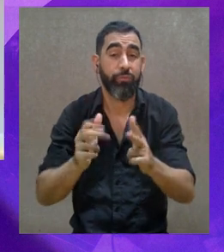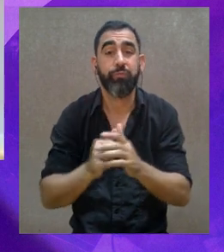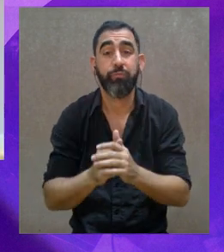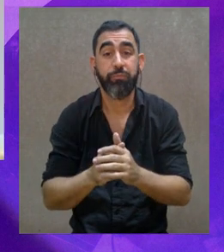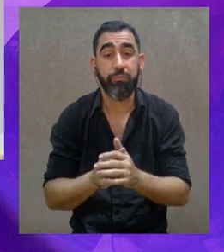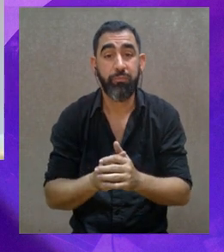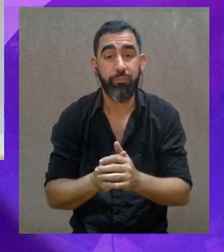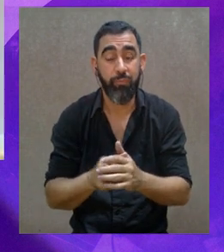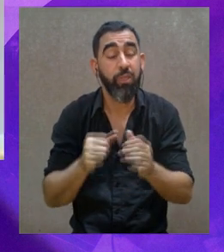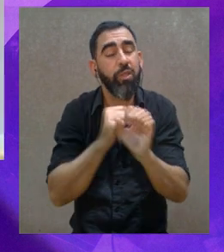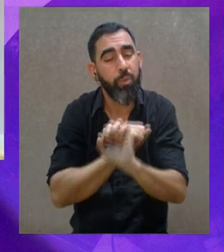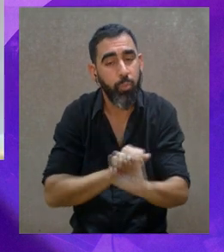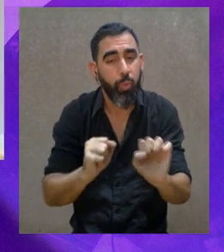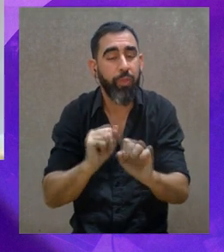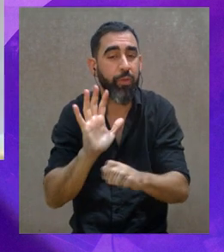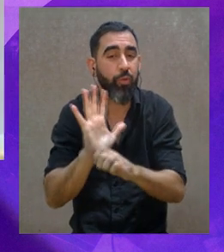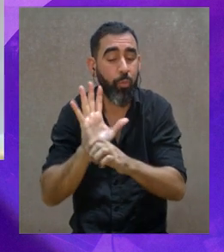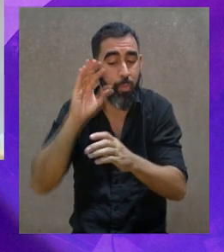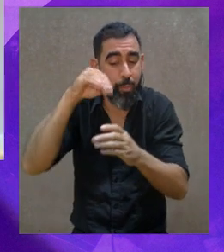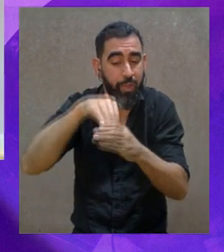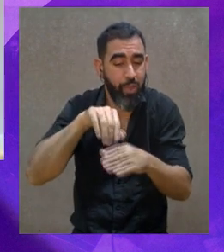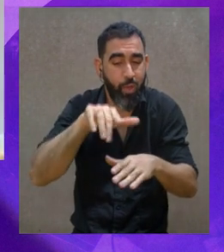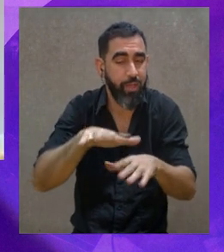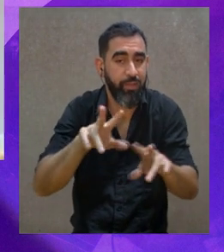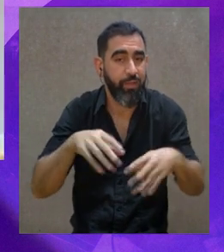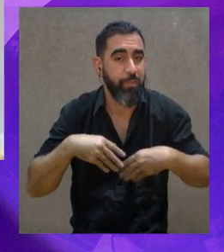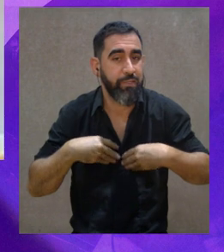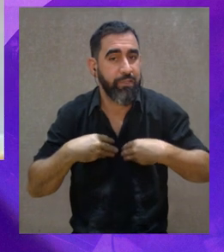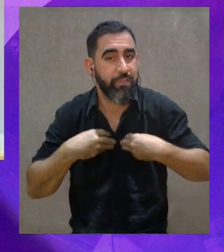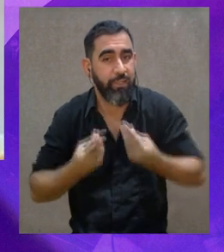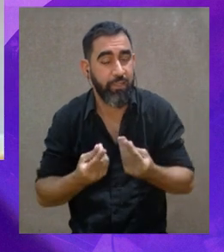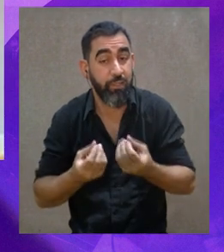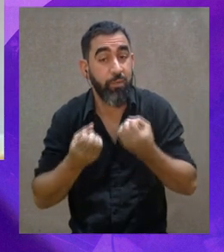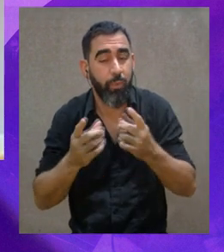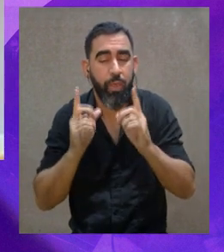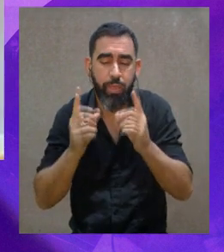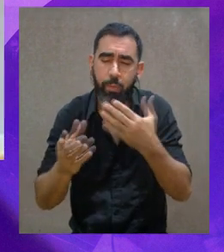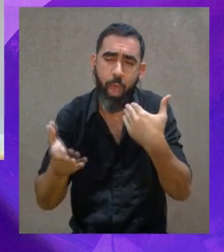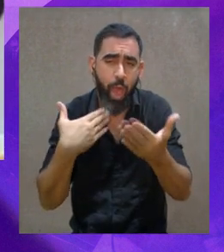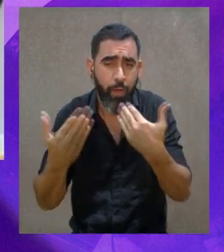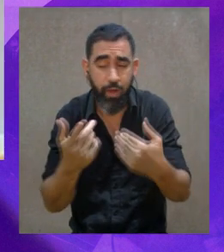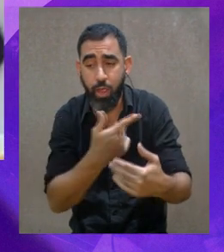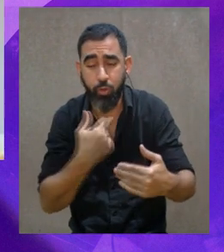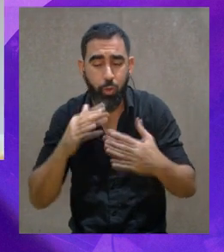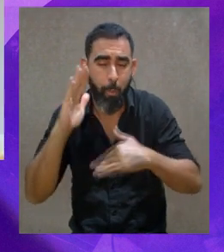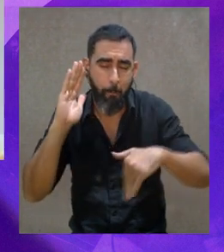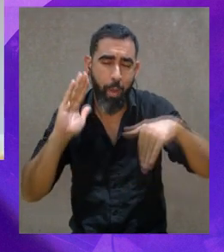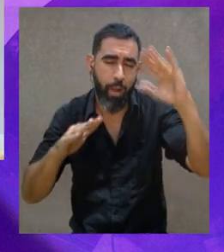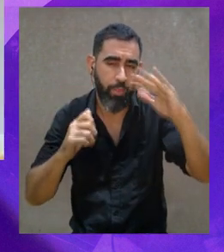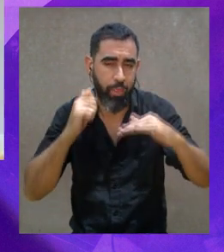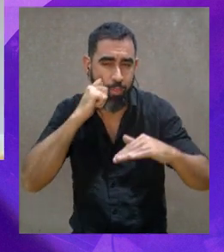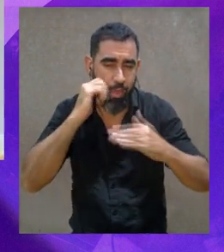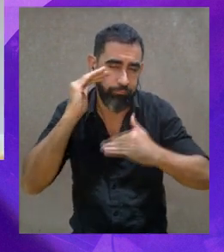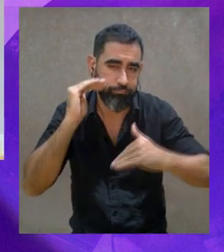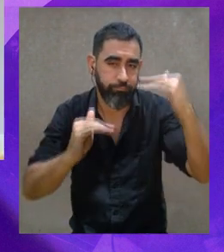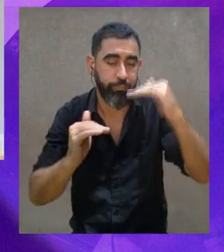Y digo esto de permitirnos meternos en esa cuestión, porque también deberíamos hablar, los que somos